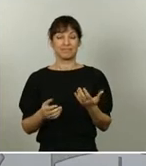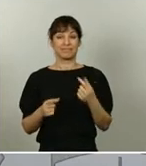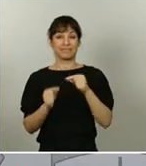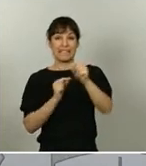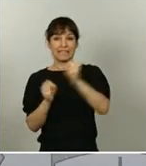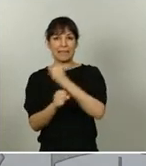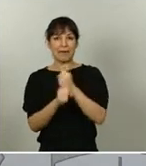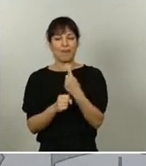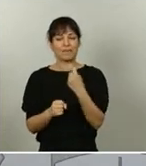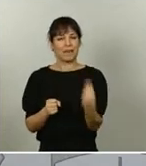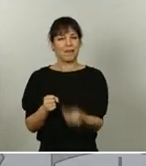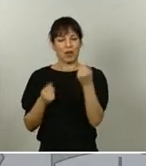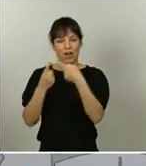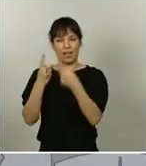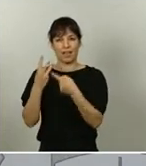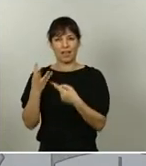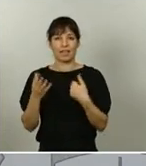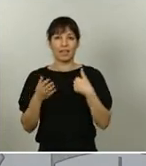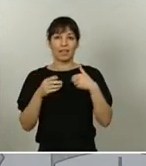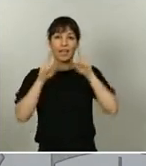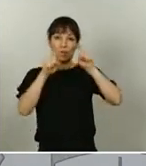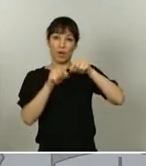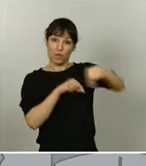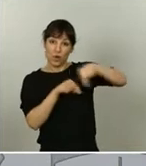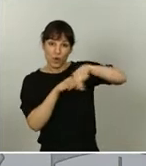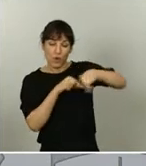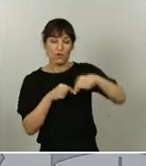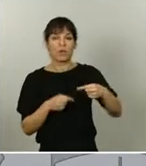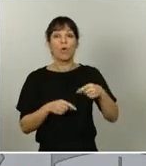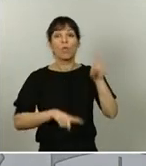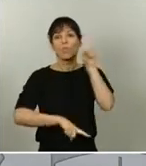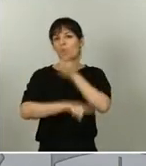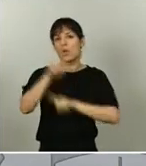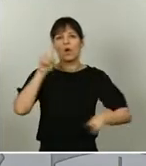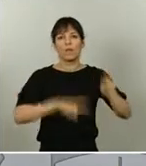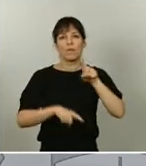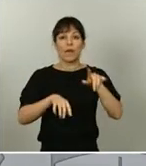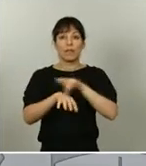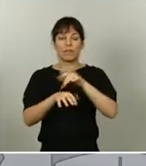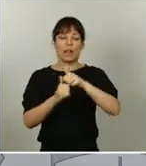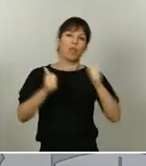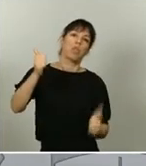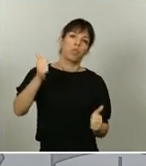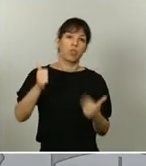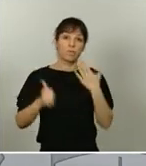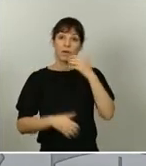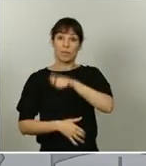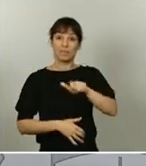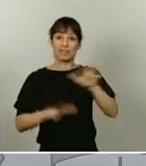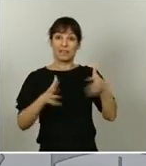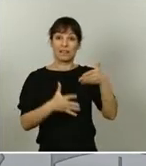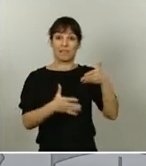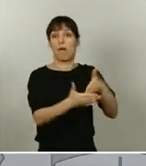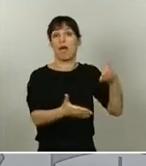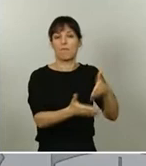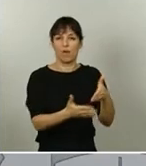educación no presencial, el problema de la brecha digital que ha dejado descolgados a quienes no acceden a Internet, no solamente desde el punto de vista